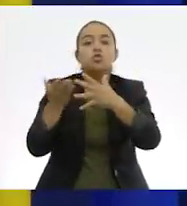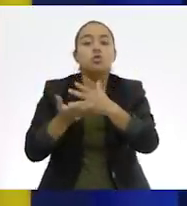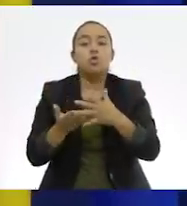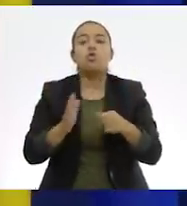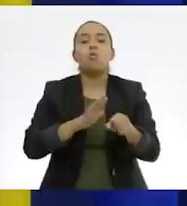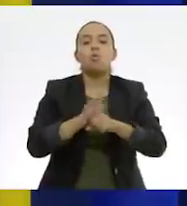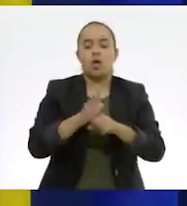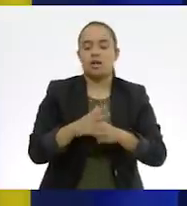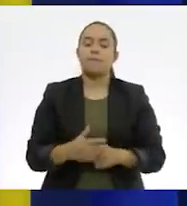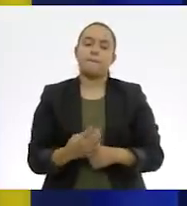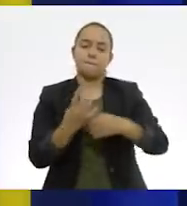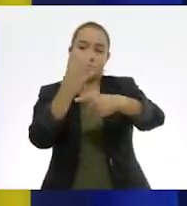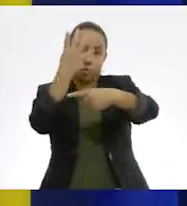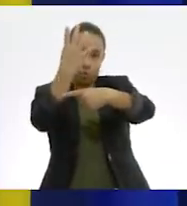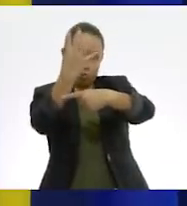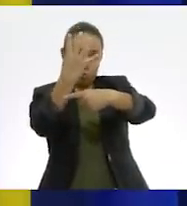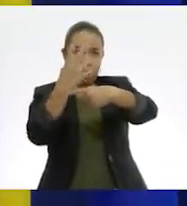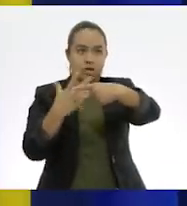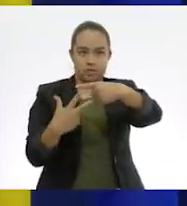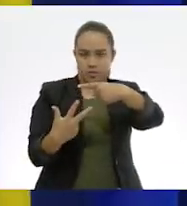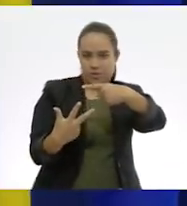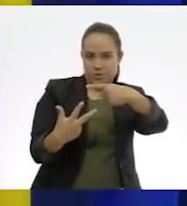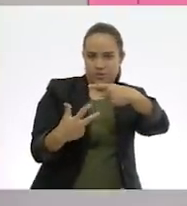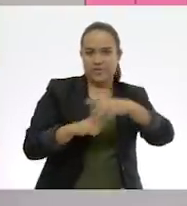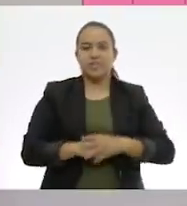cuatro octavos. Así es.